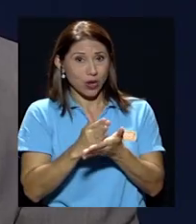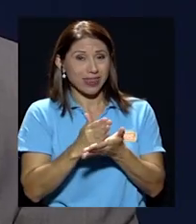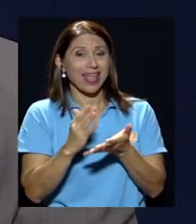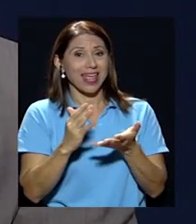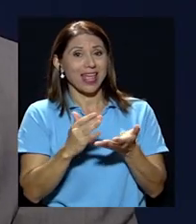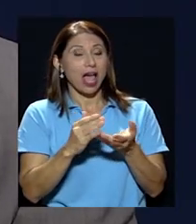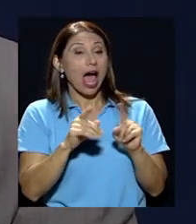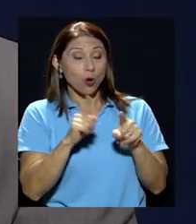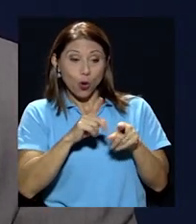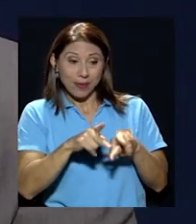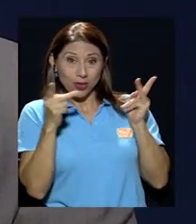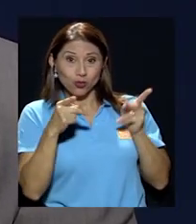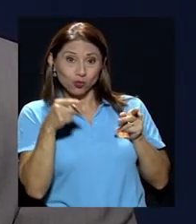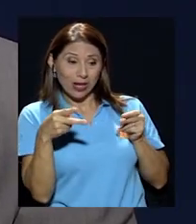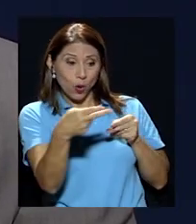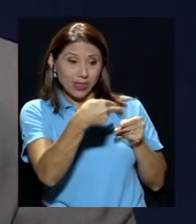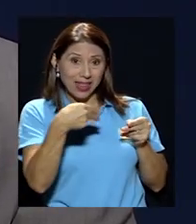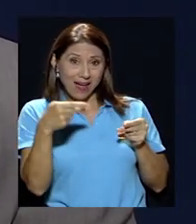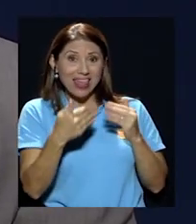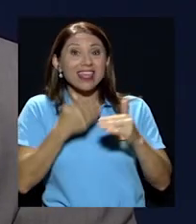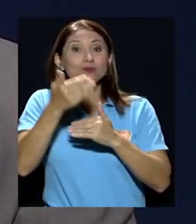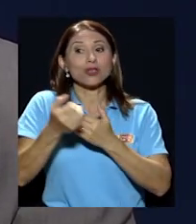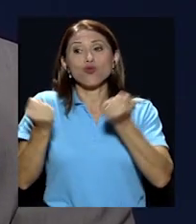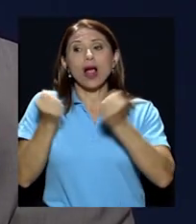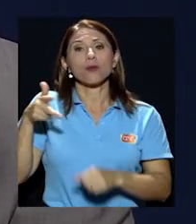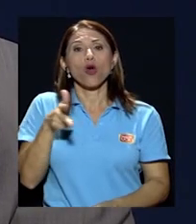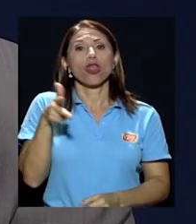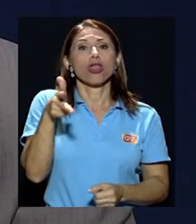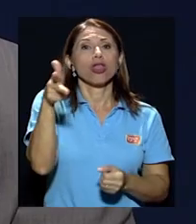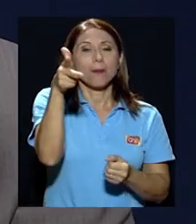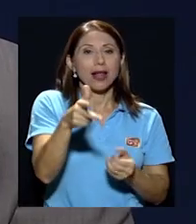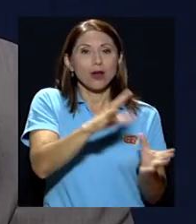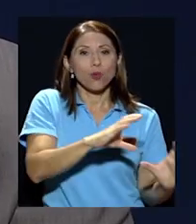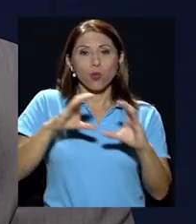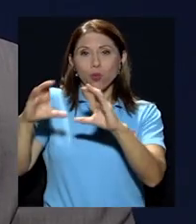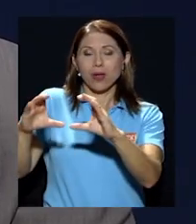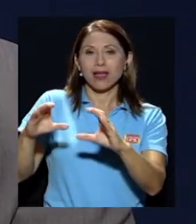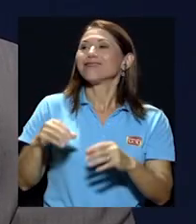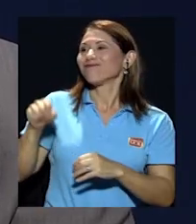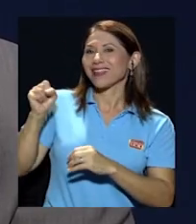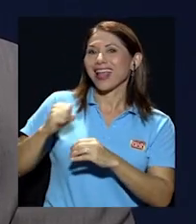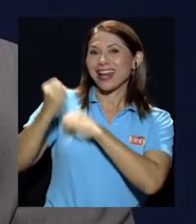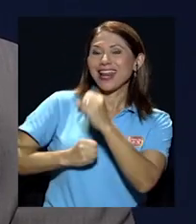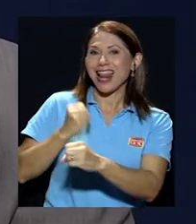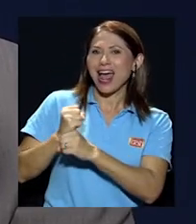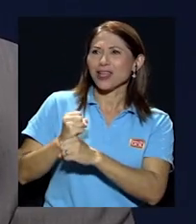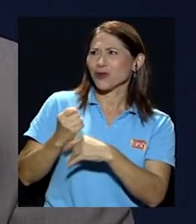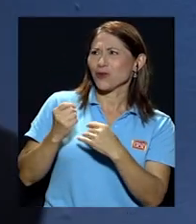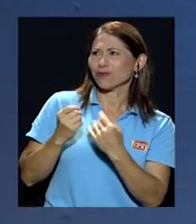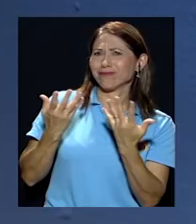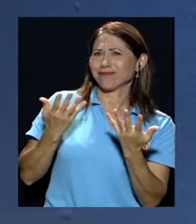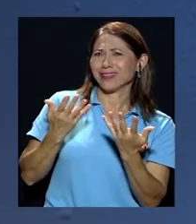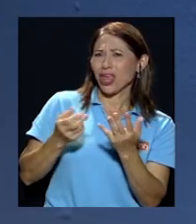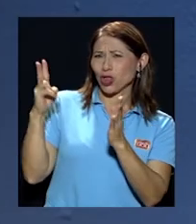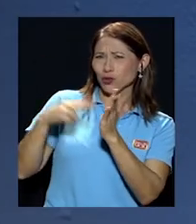recoger todos estos? eso es lo que le iba a contar. En el año 1910-11, dije, no, aquí tengo que terminar porque no puedo seguir...